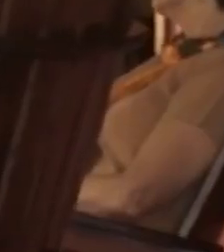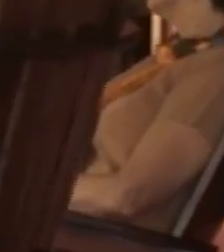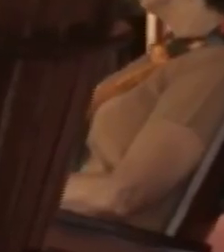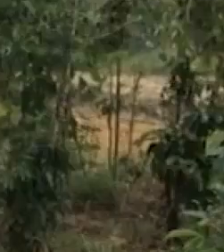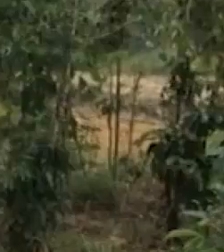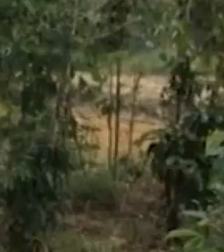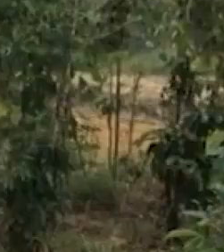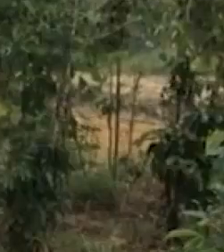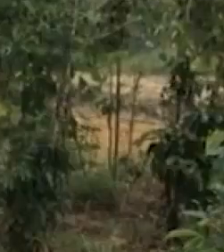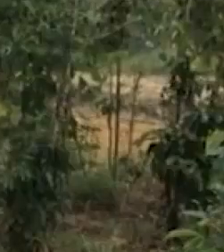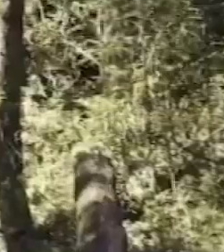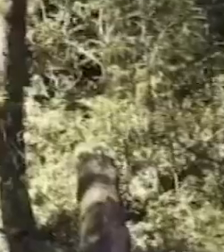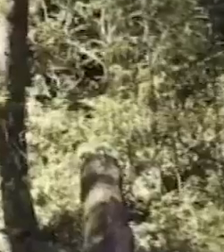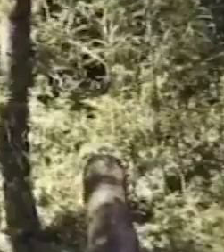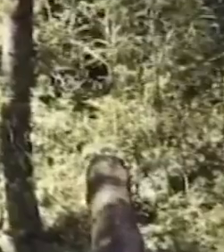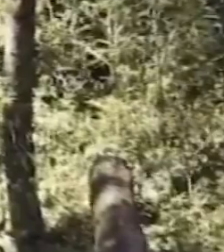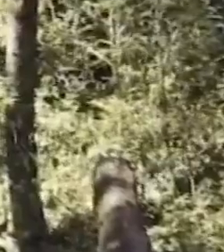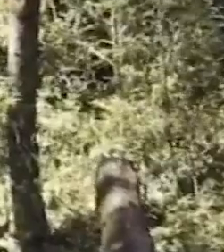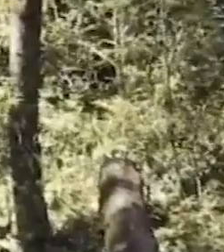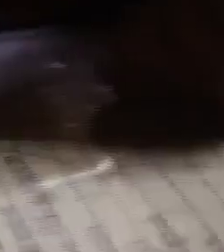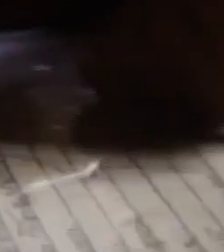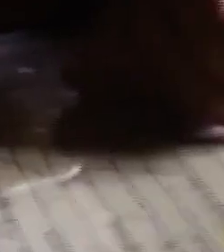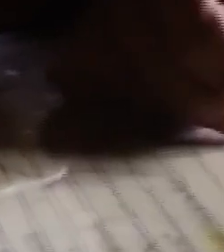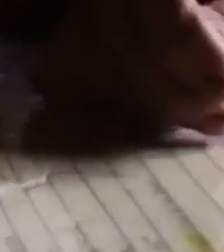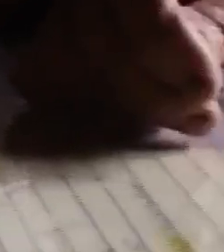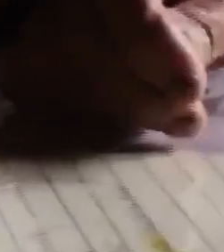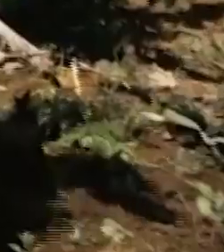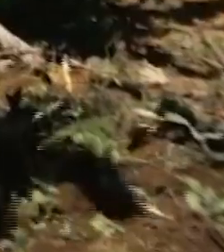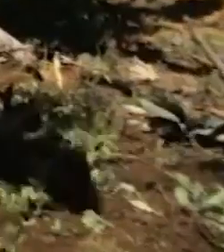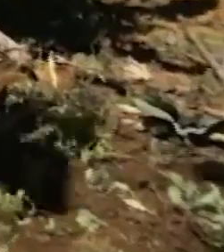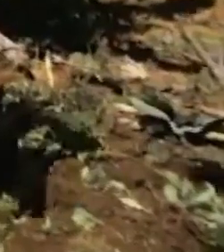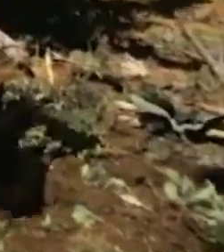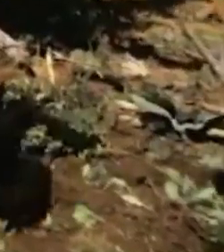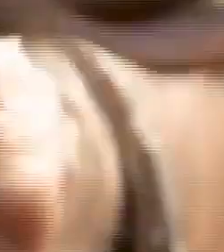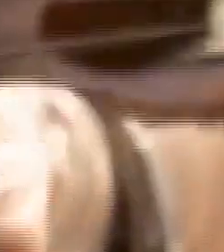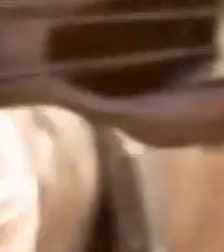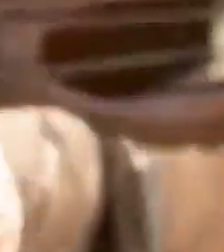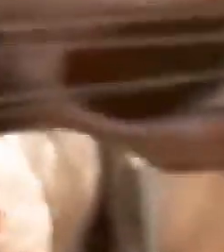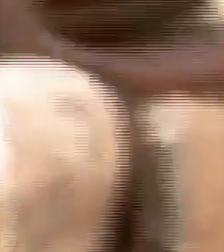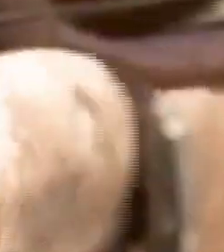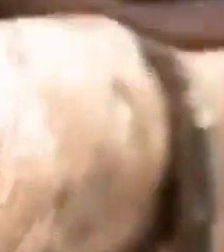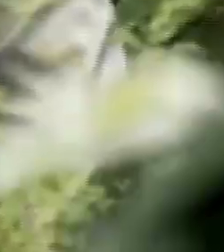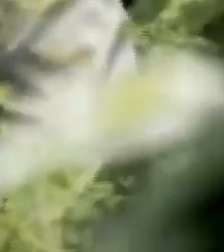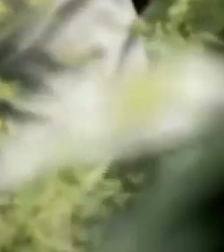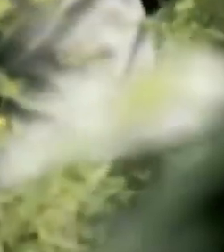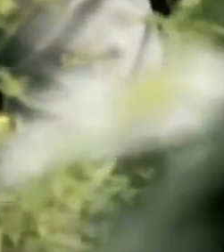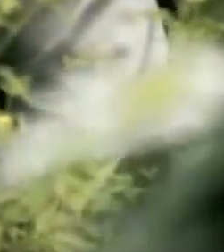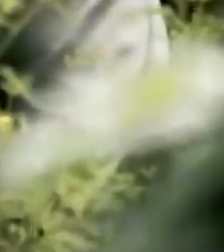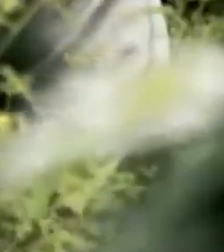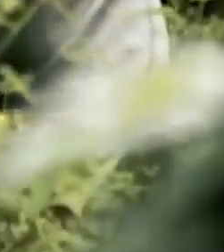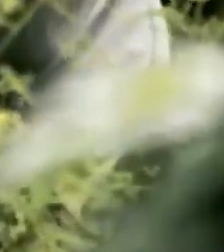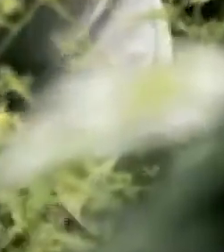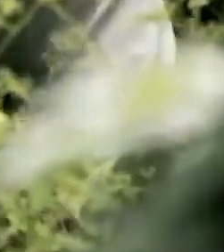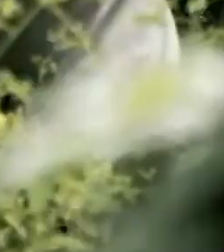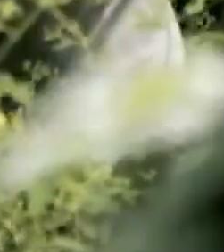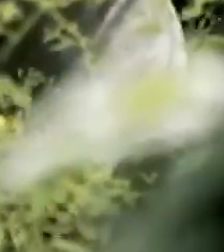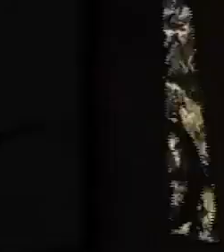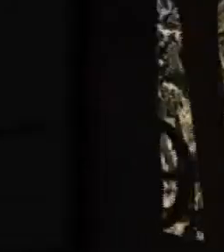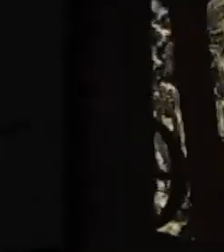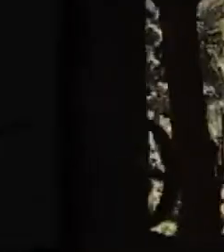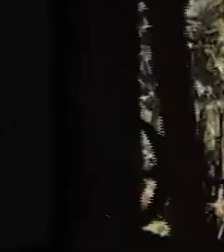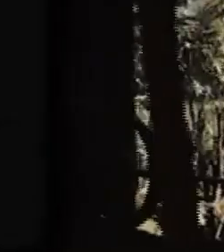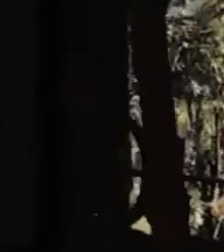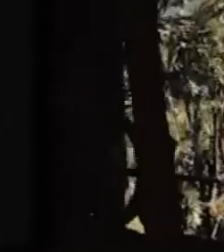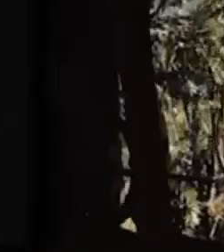Un documental que se adentra en esa zona de nuestro país, mostrándonos sus particularidades. Yo disfruto ir a coer café.